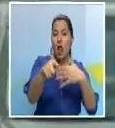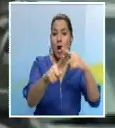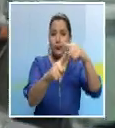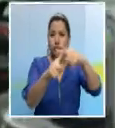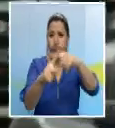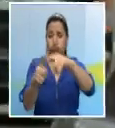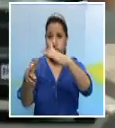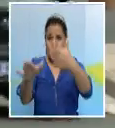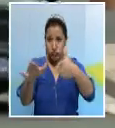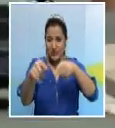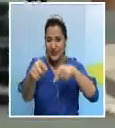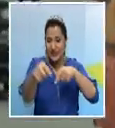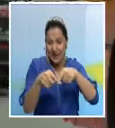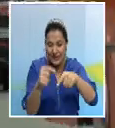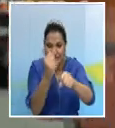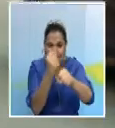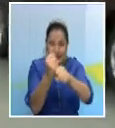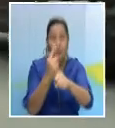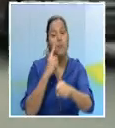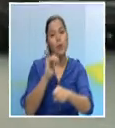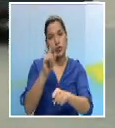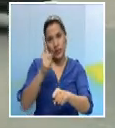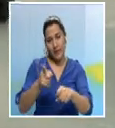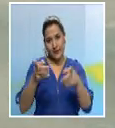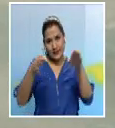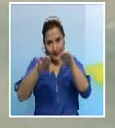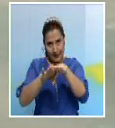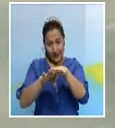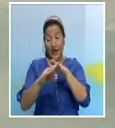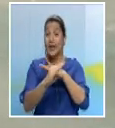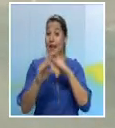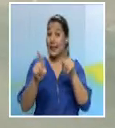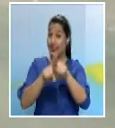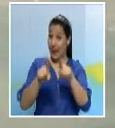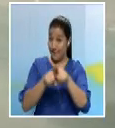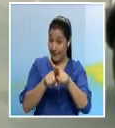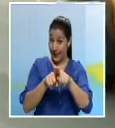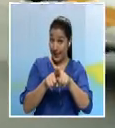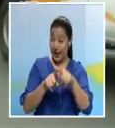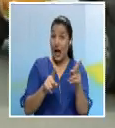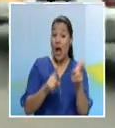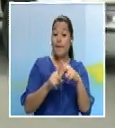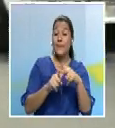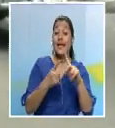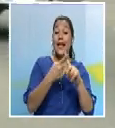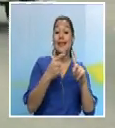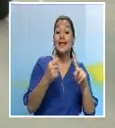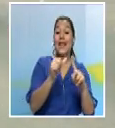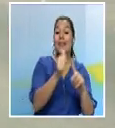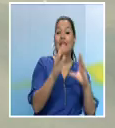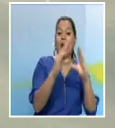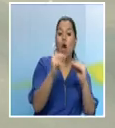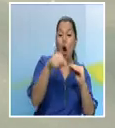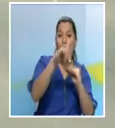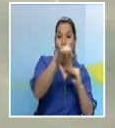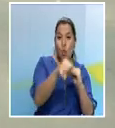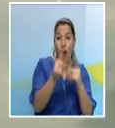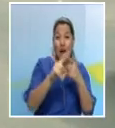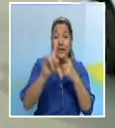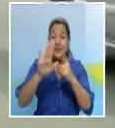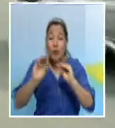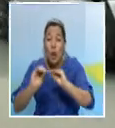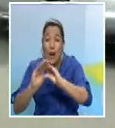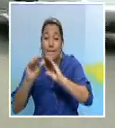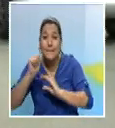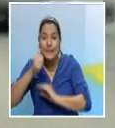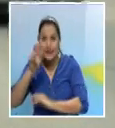Nacional de Vialidad a efectuar este cierre, el cual también aplicará desde las 10 de la noche de este jueves a 5 de la mañana del